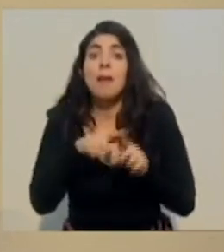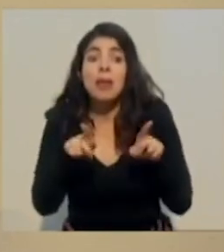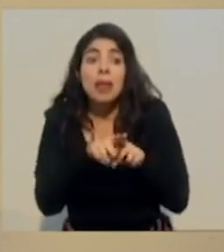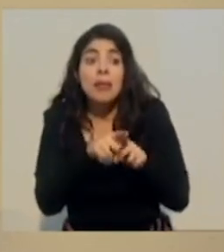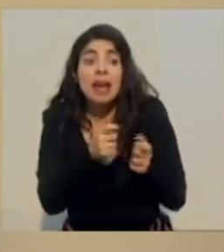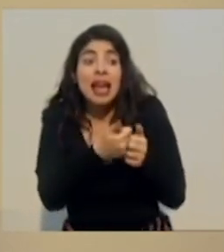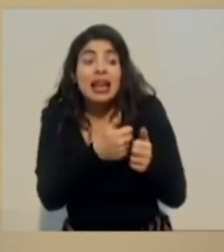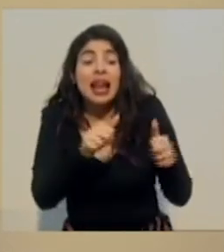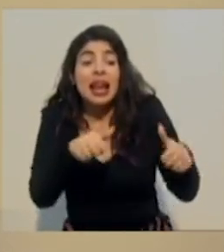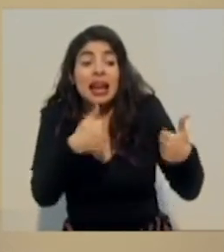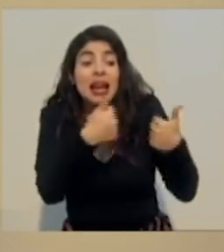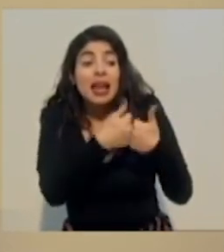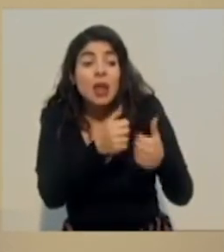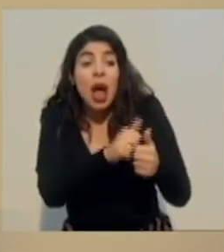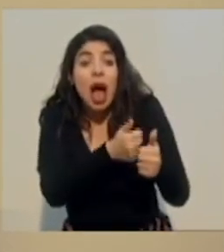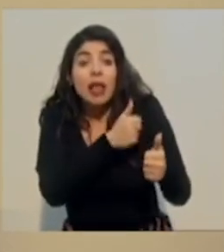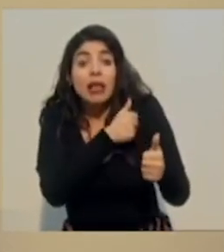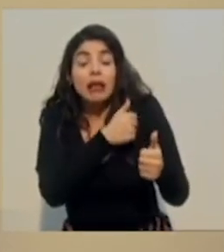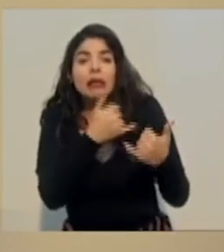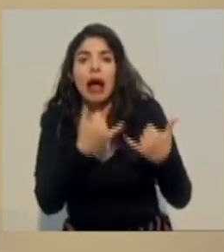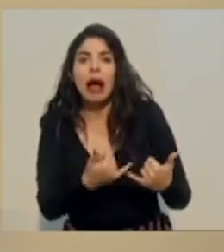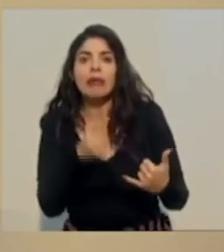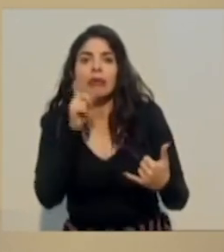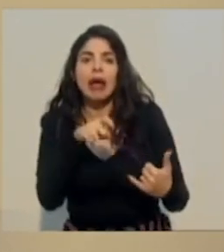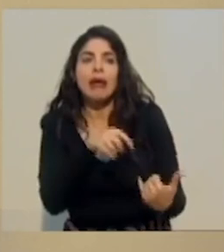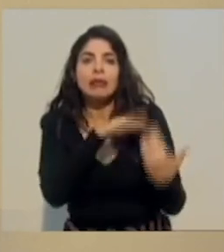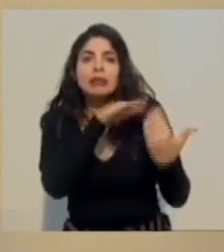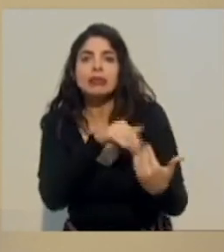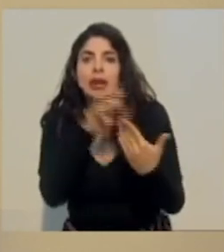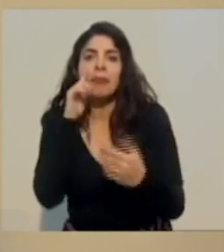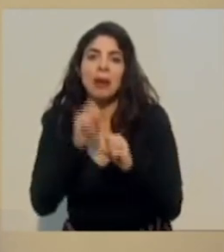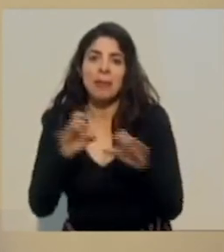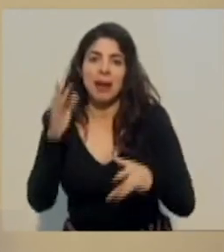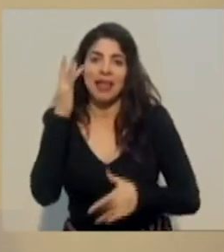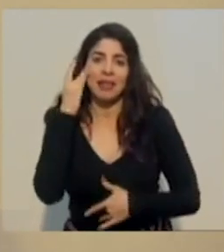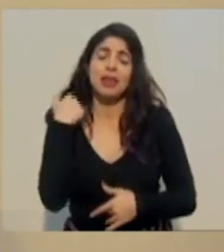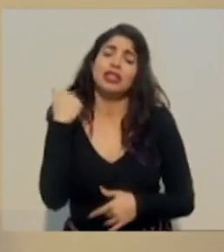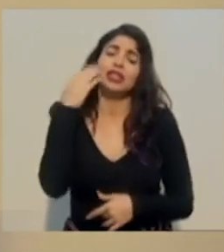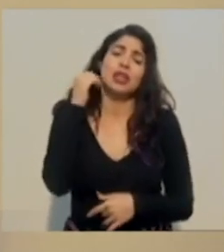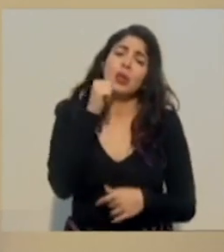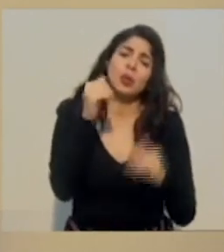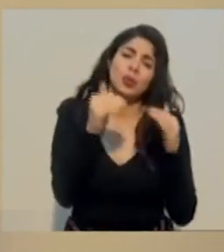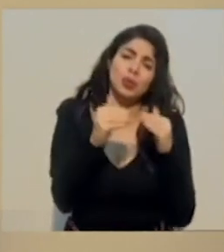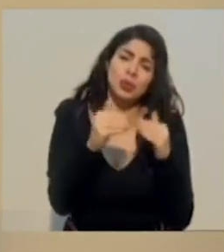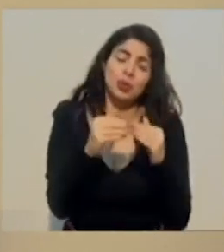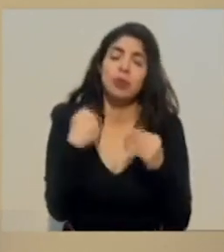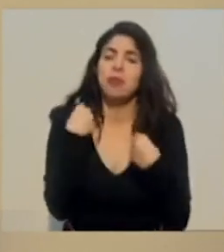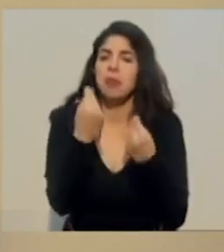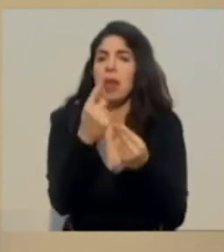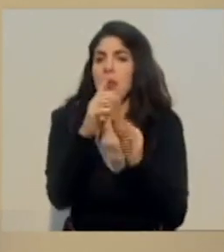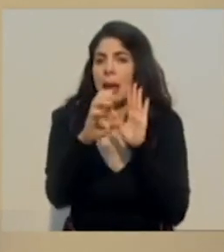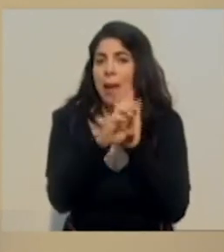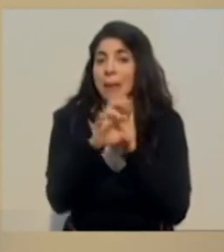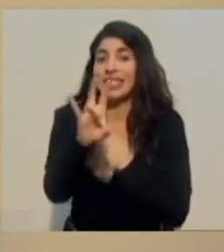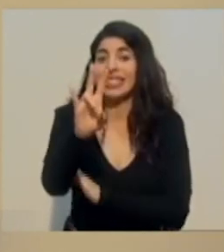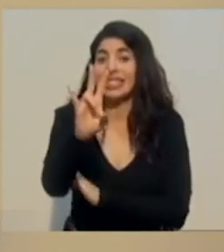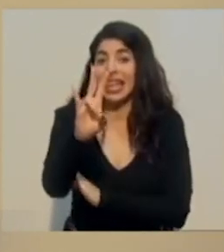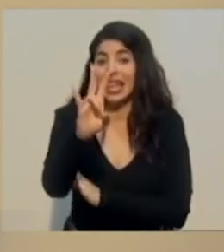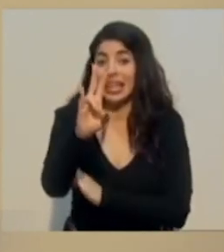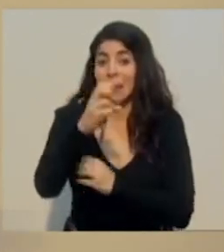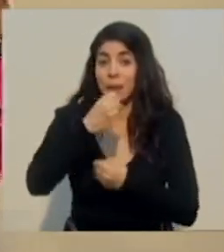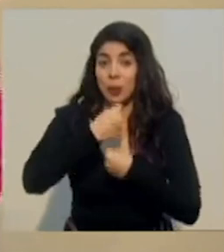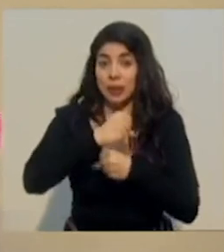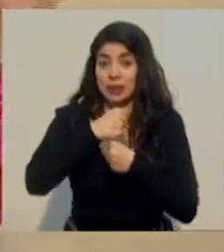atrasados. Incluso yo ahora pensaba que también es injusto. Yo solo le voy a dar el caso de siete municipalidades,